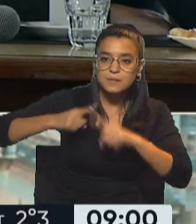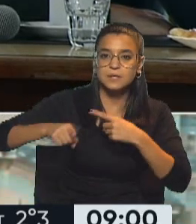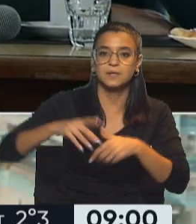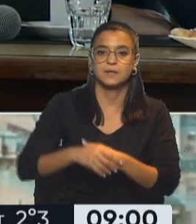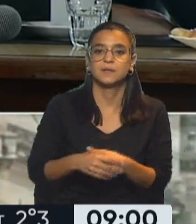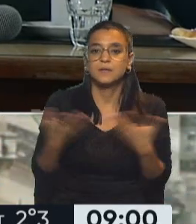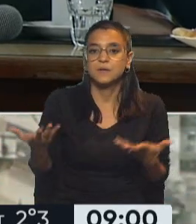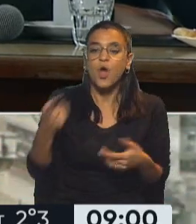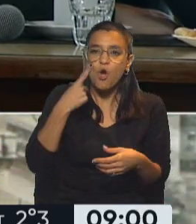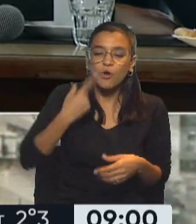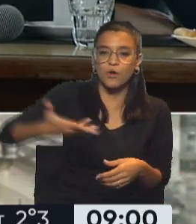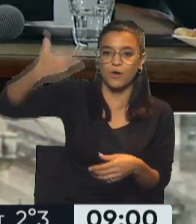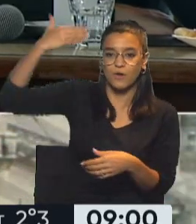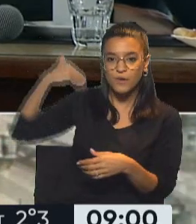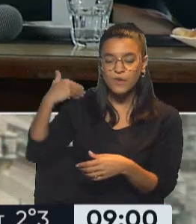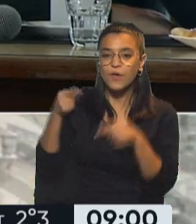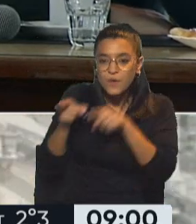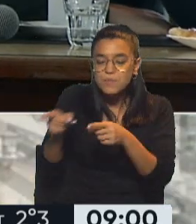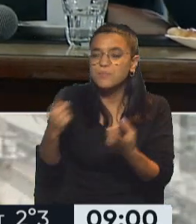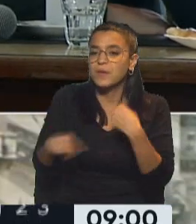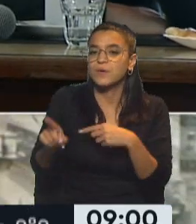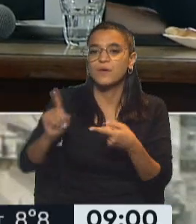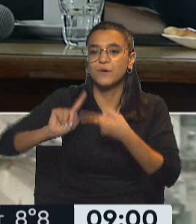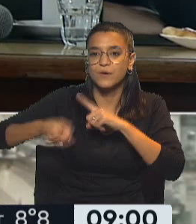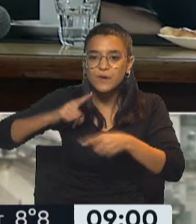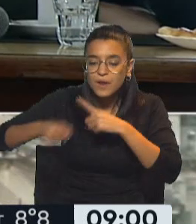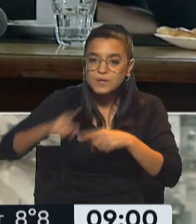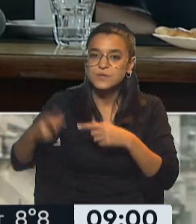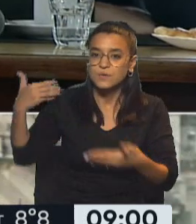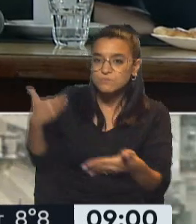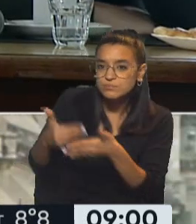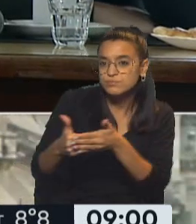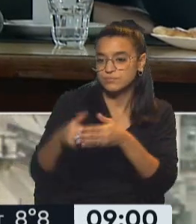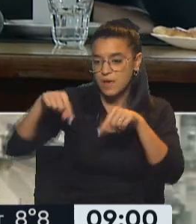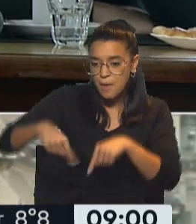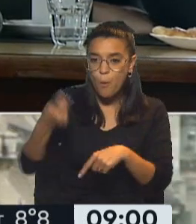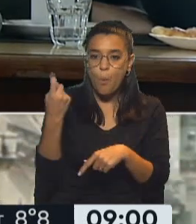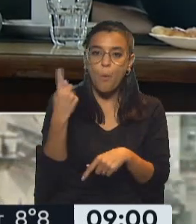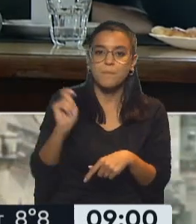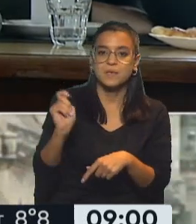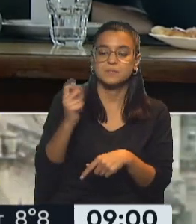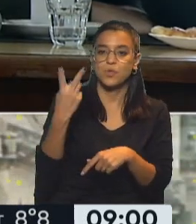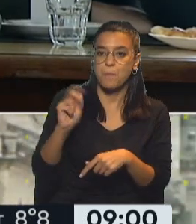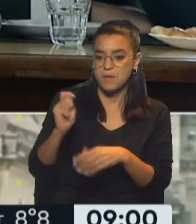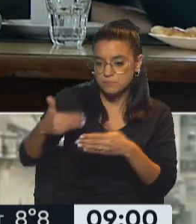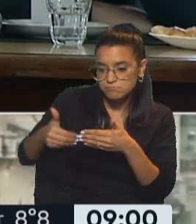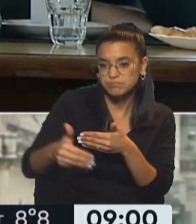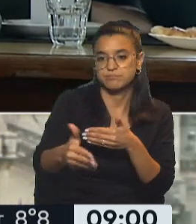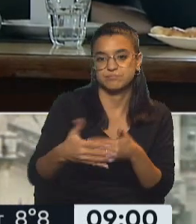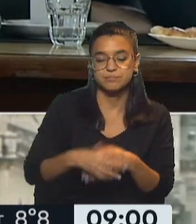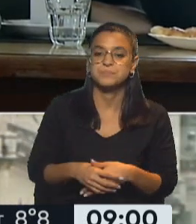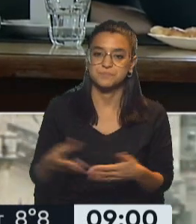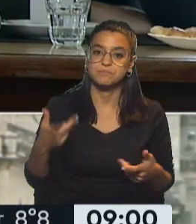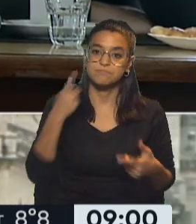a pesar de que nos conocíamos, no teníamos la relación que construimos en este mes y medio, dos meses. Y